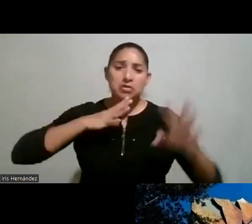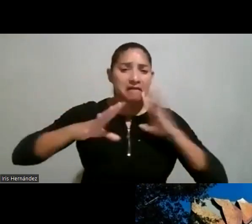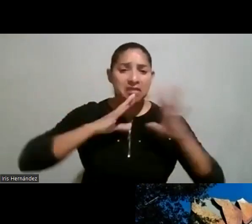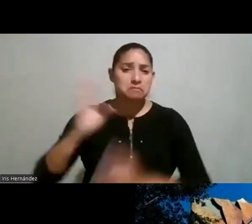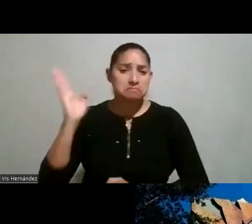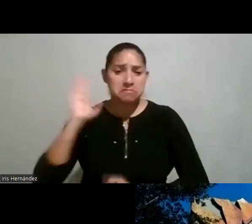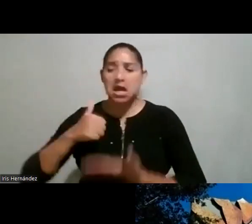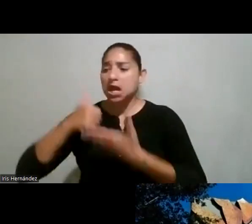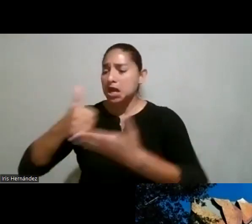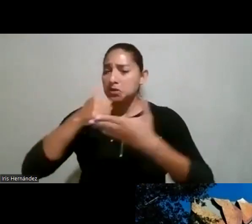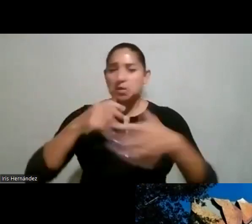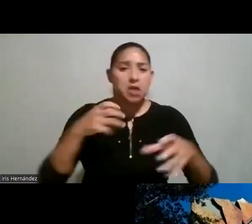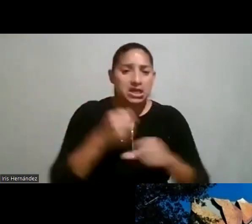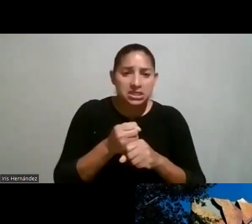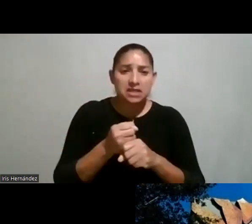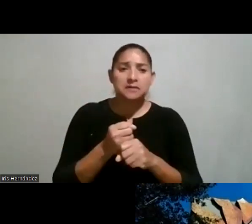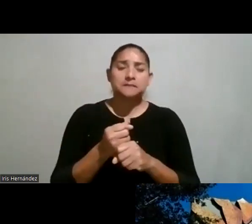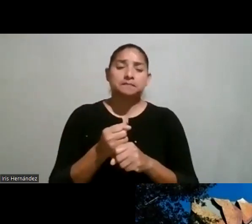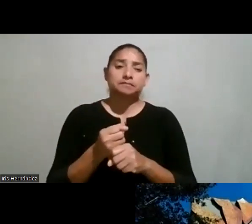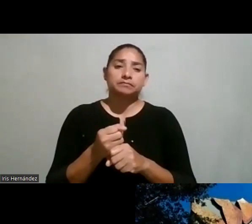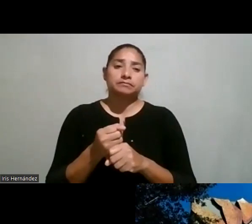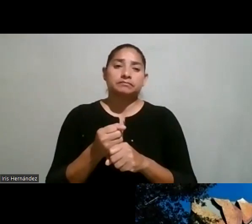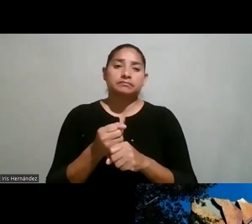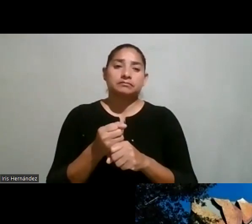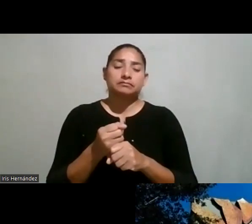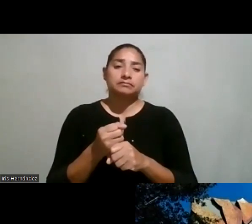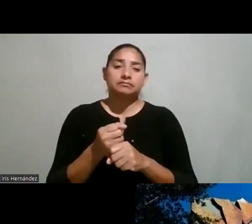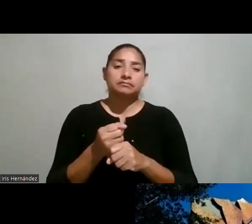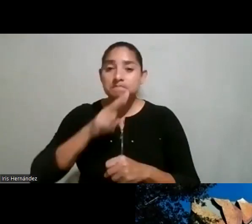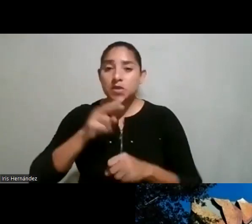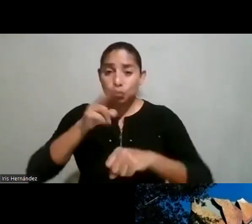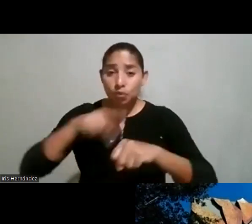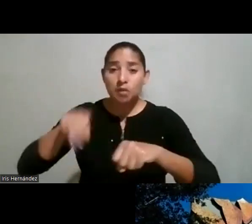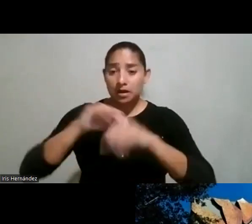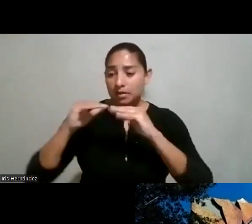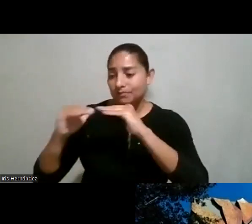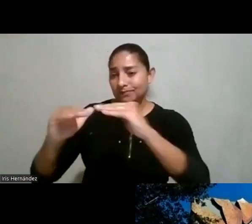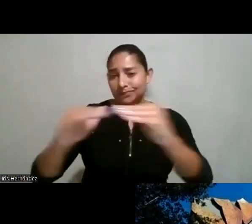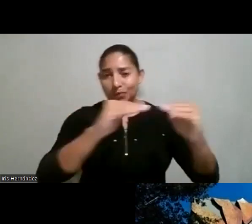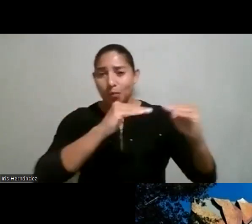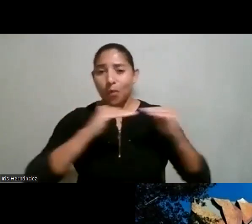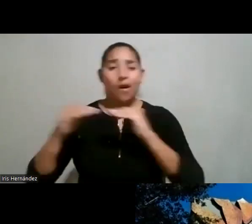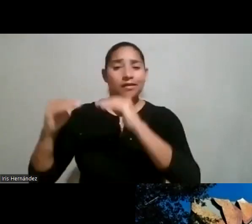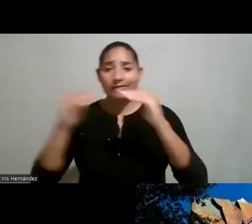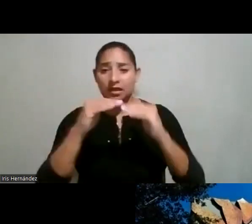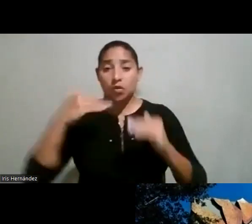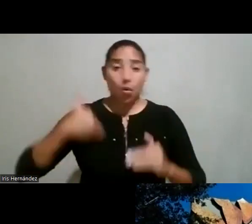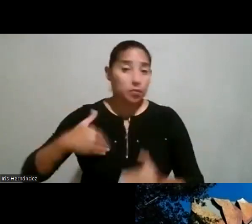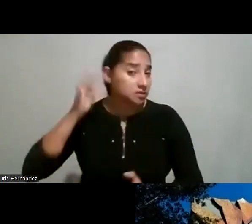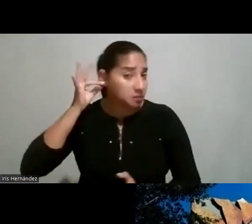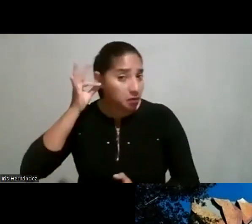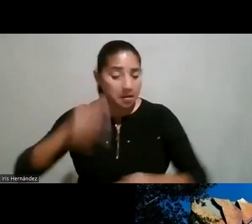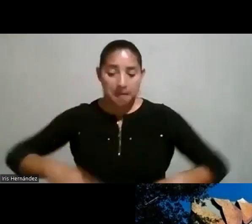ayudar a crear esa verdadera normalidad que es la igualdad hombres y mujeres